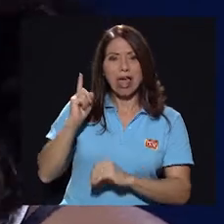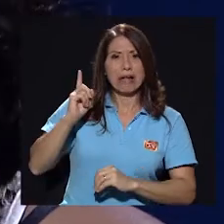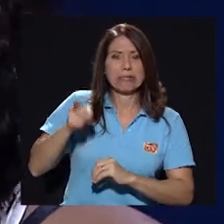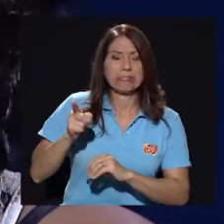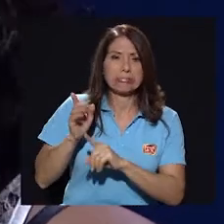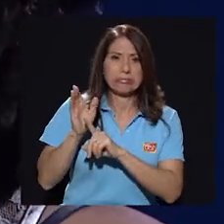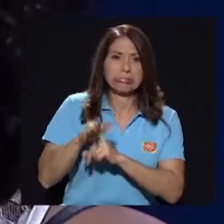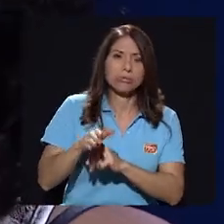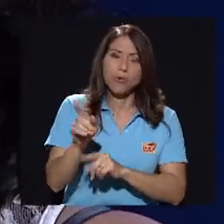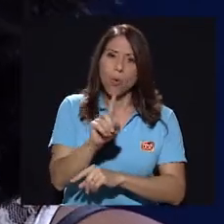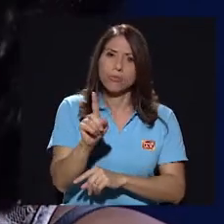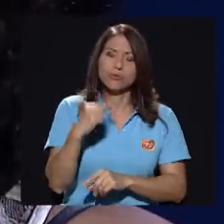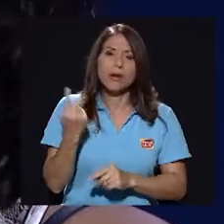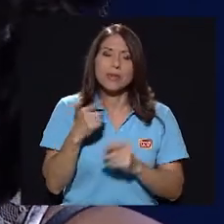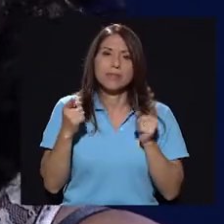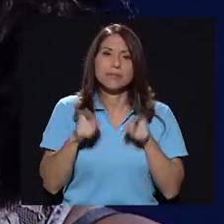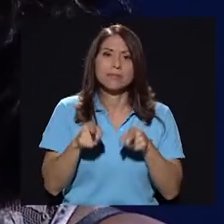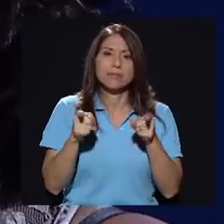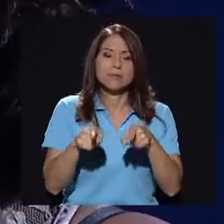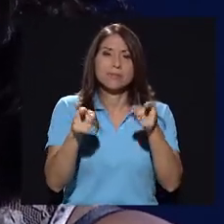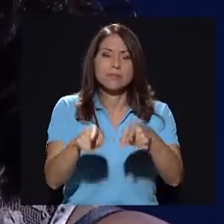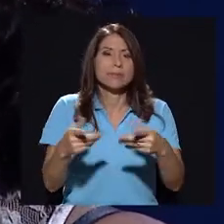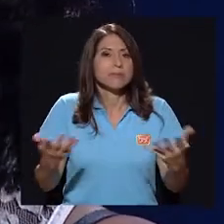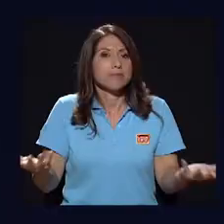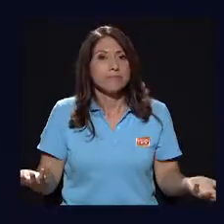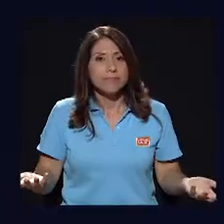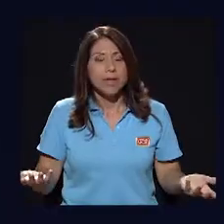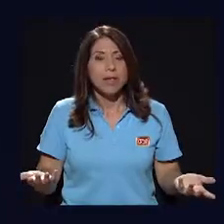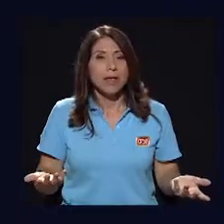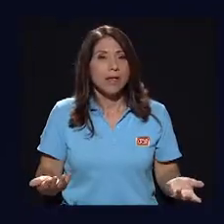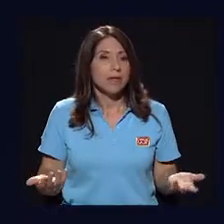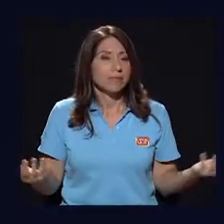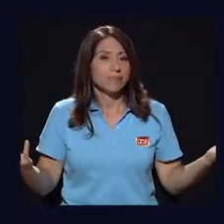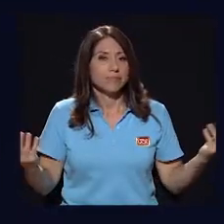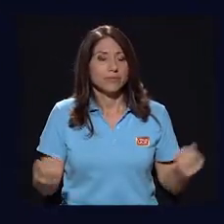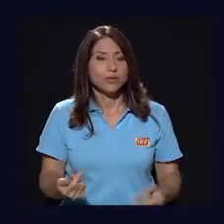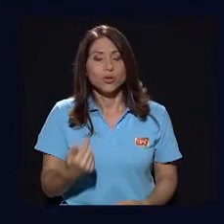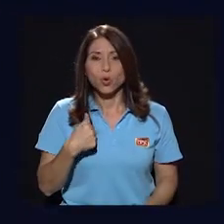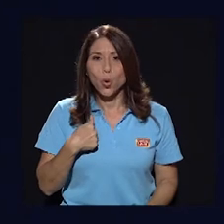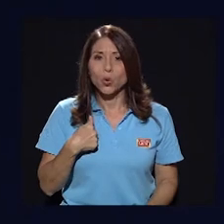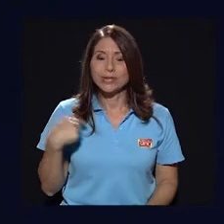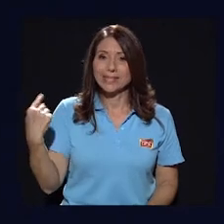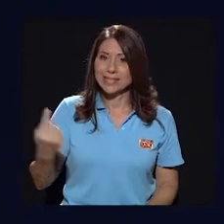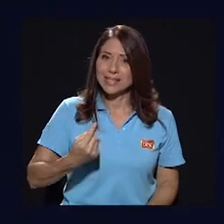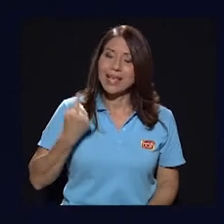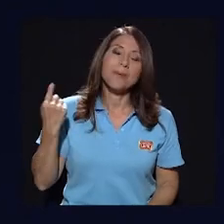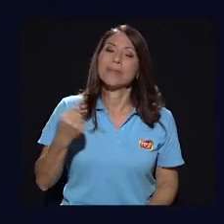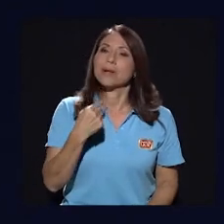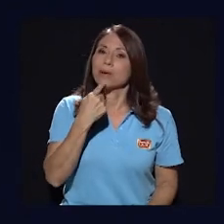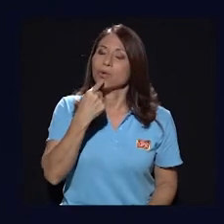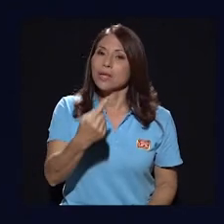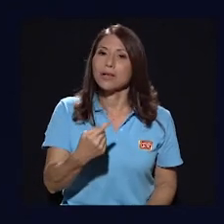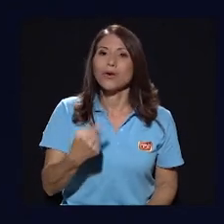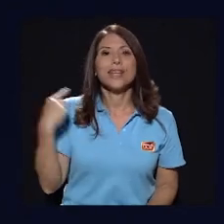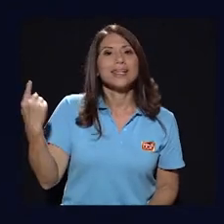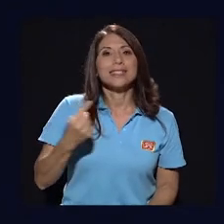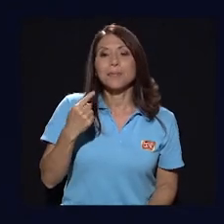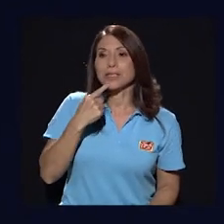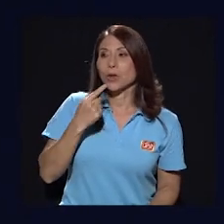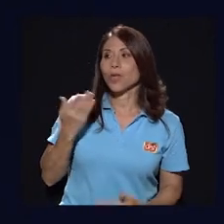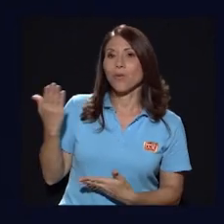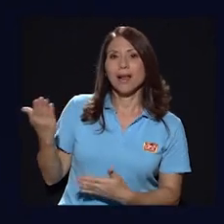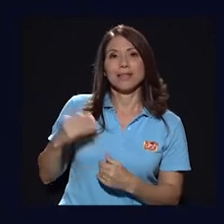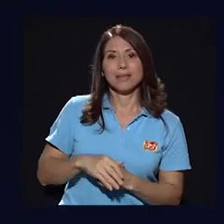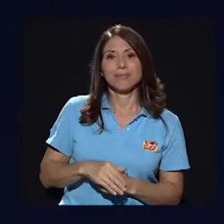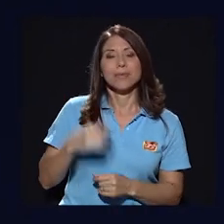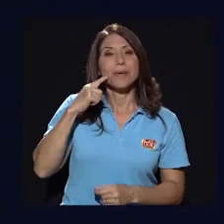sin forzar nada. O sea, fue como que nada más las cosas se fueron dando. Y, verdad, yo siempre, siempre lo digo y